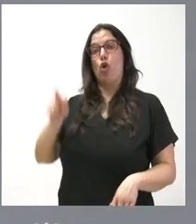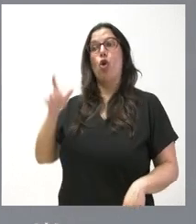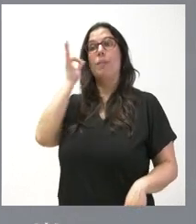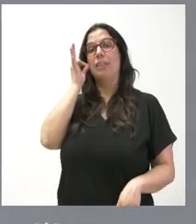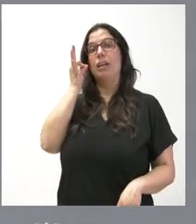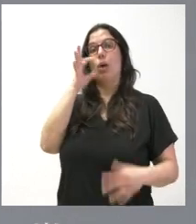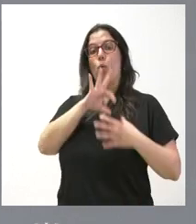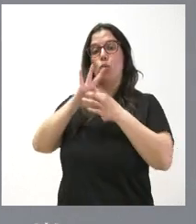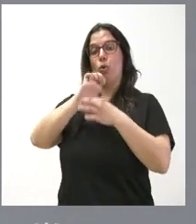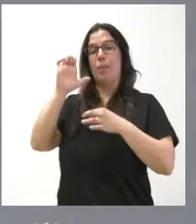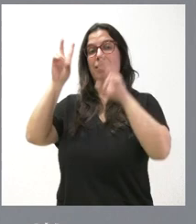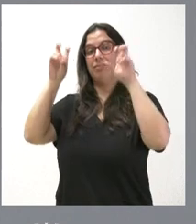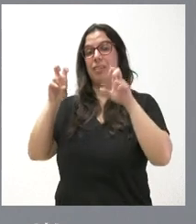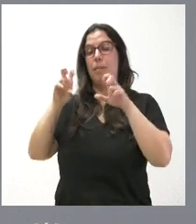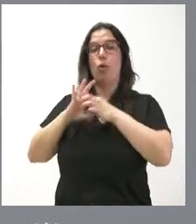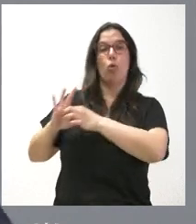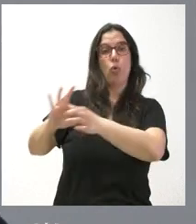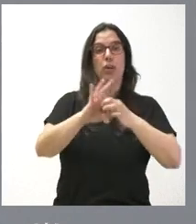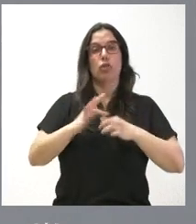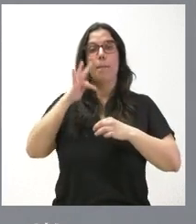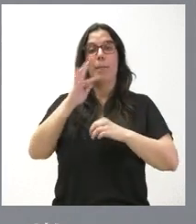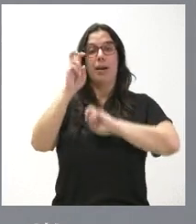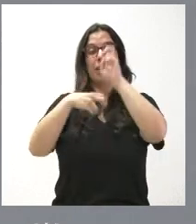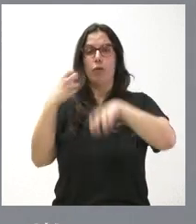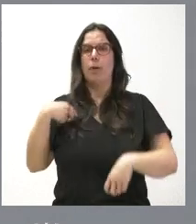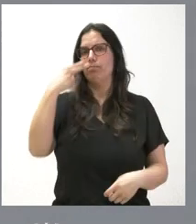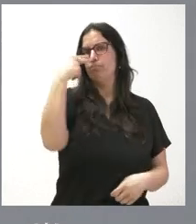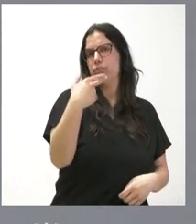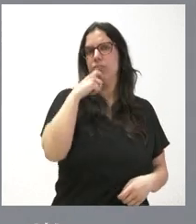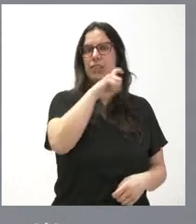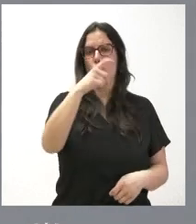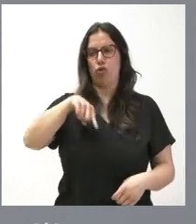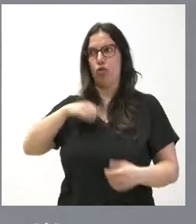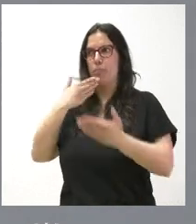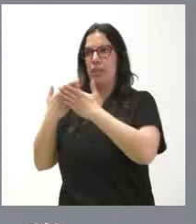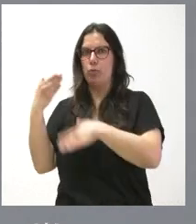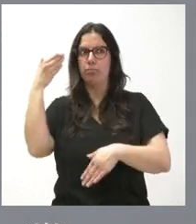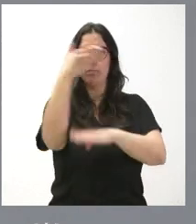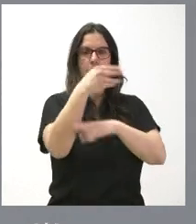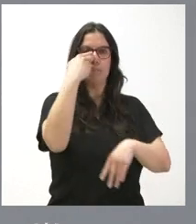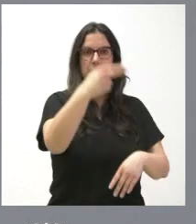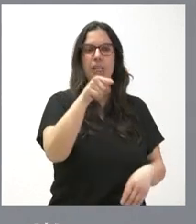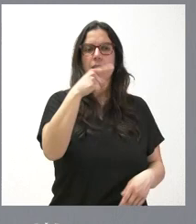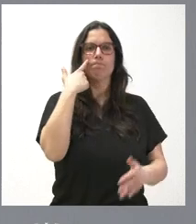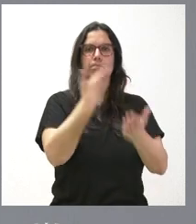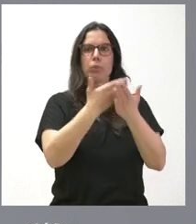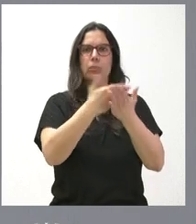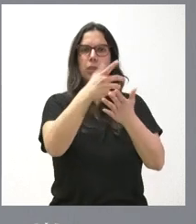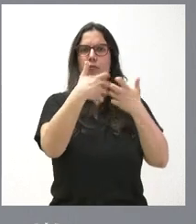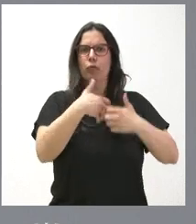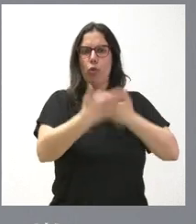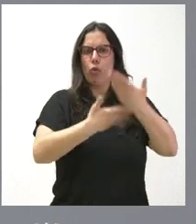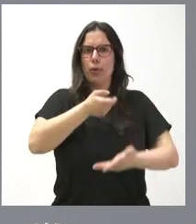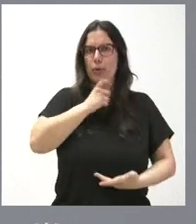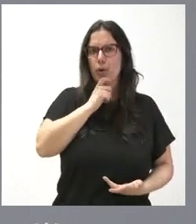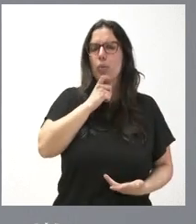cohesión y reformas visitó recientemente la Fundación Santa Bárbara, a instancias de la Junta de Castilla y León, y pudo comprobar el funcionamiento de la misma